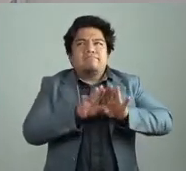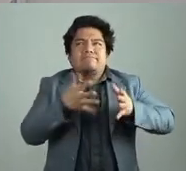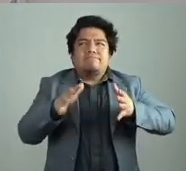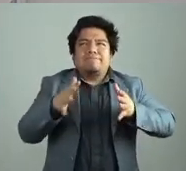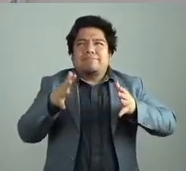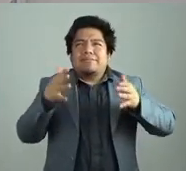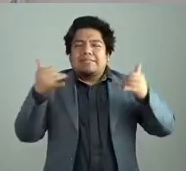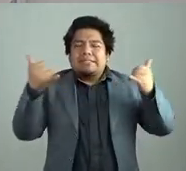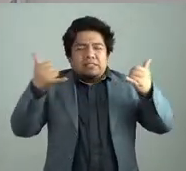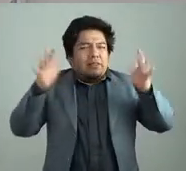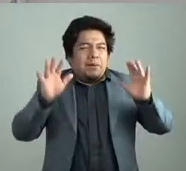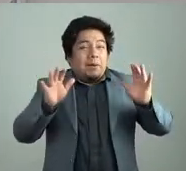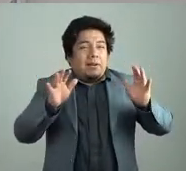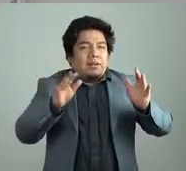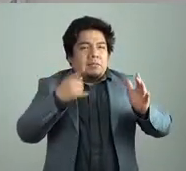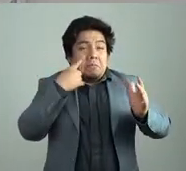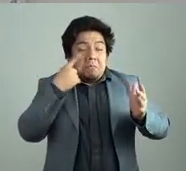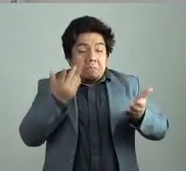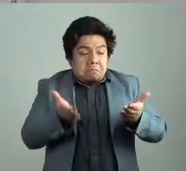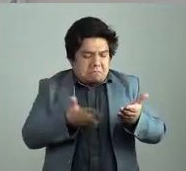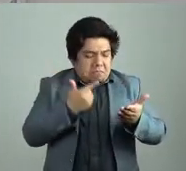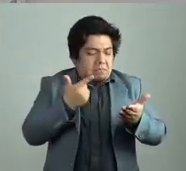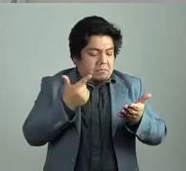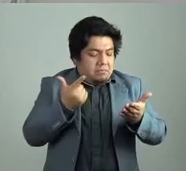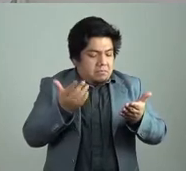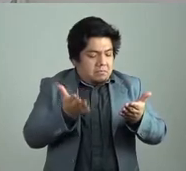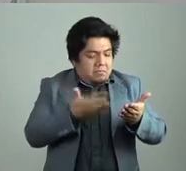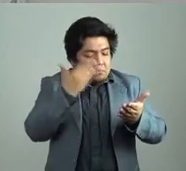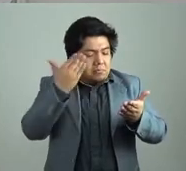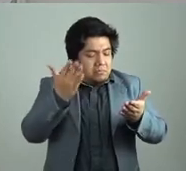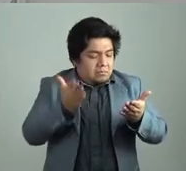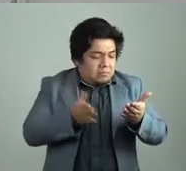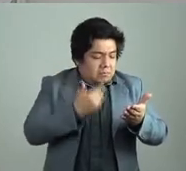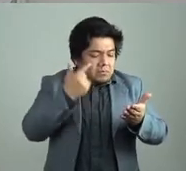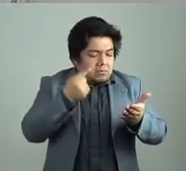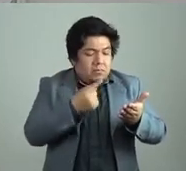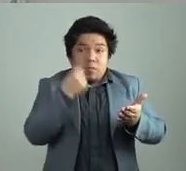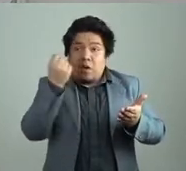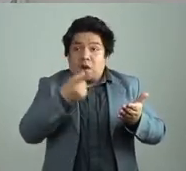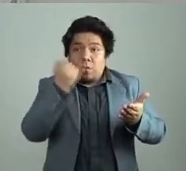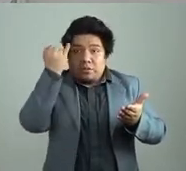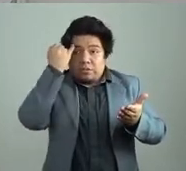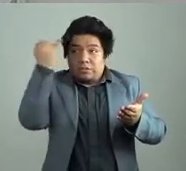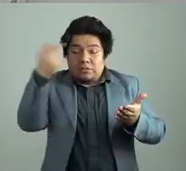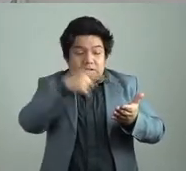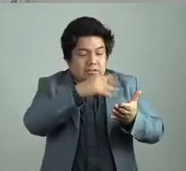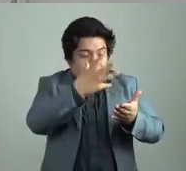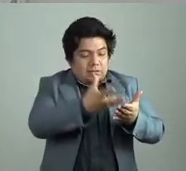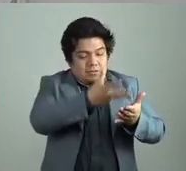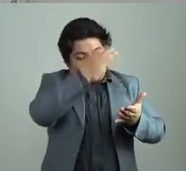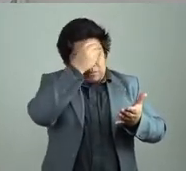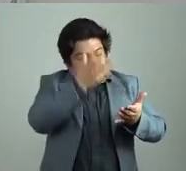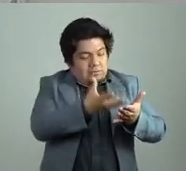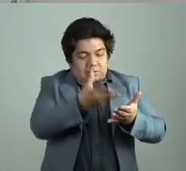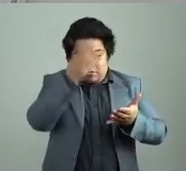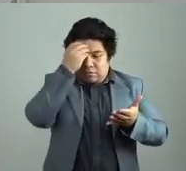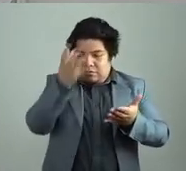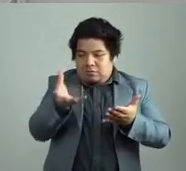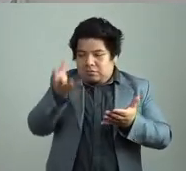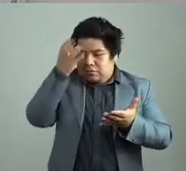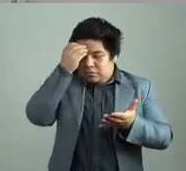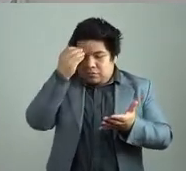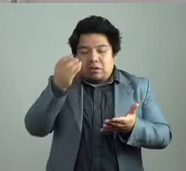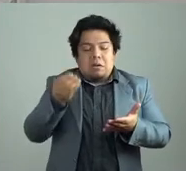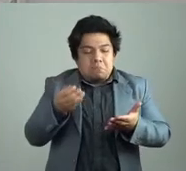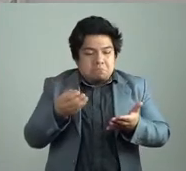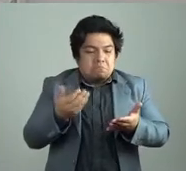las páginas, a leer, a engancharme en esas ideas, y me di cuenta, así, algo dentro mío decía que yo también lo podía hacer, ¿no? Y de ahí, poco